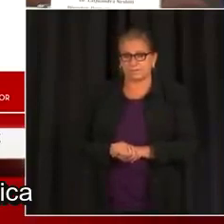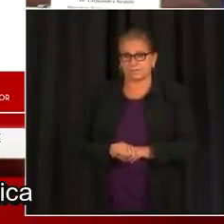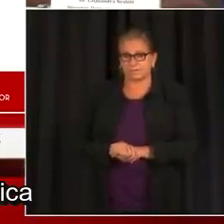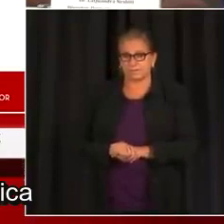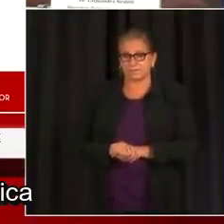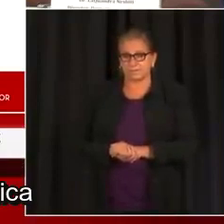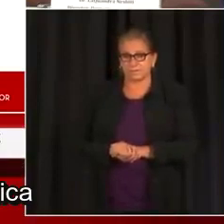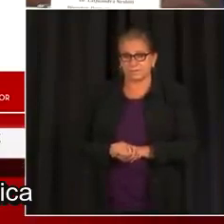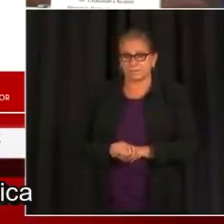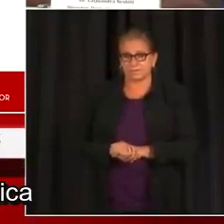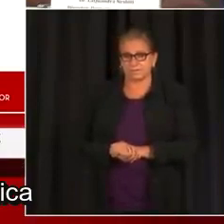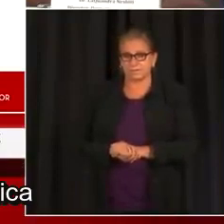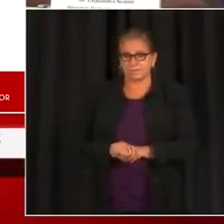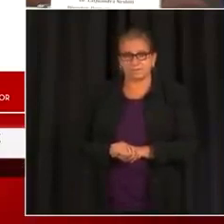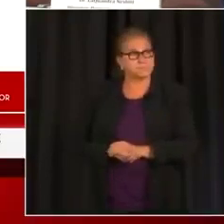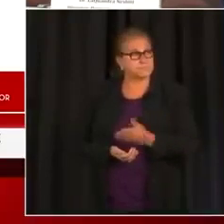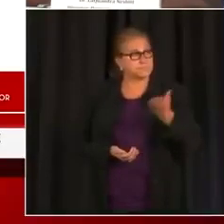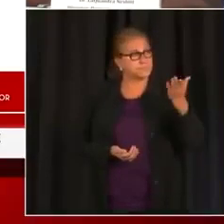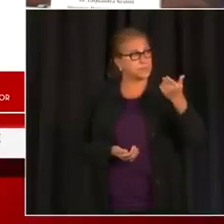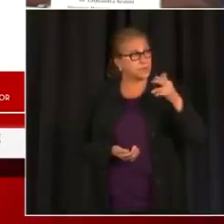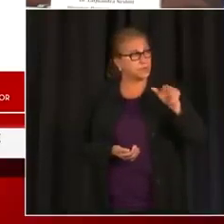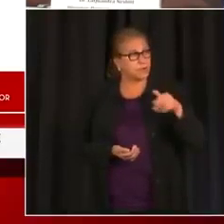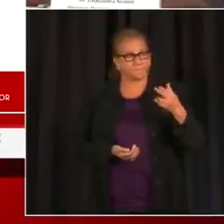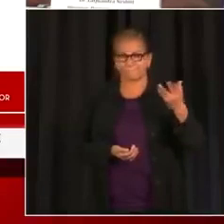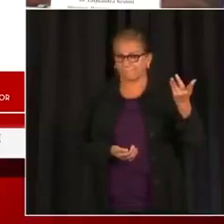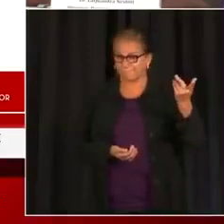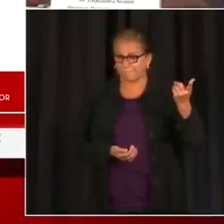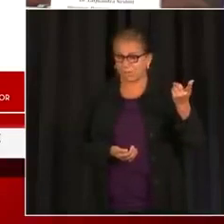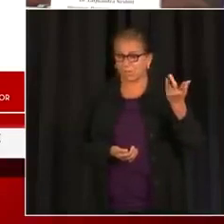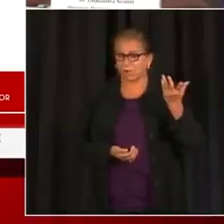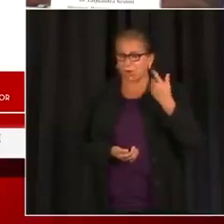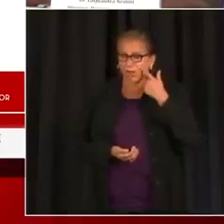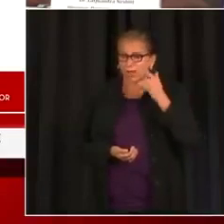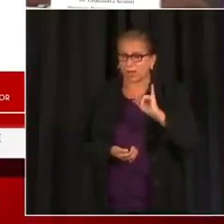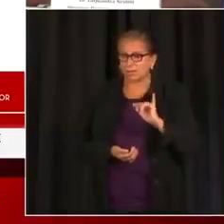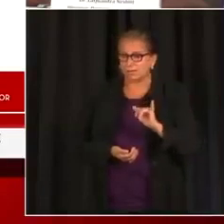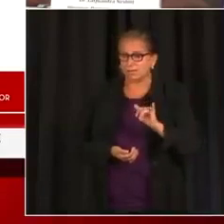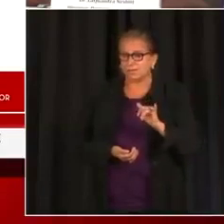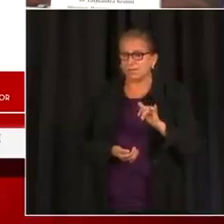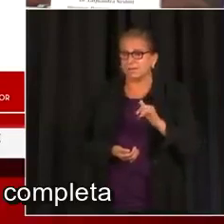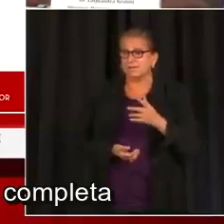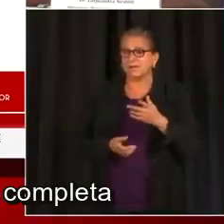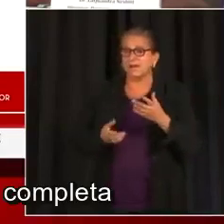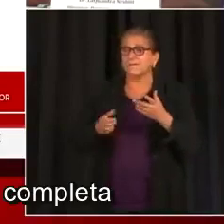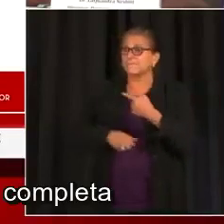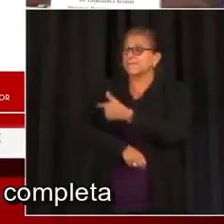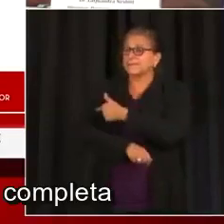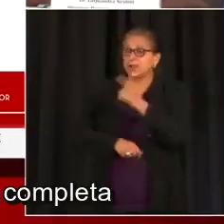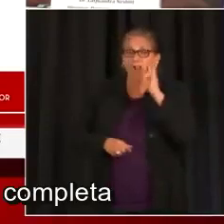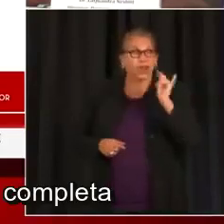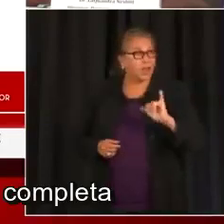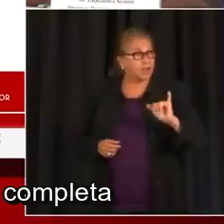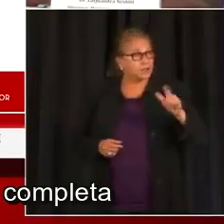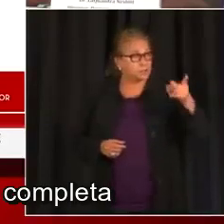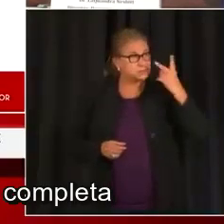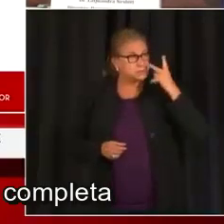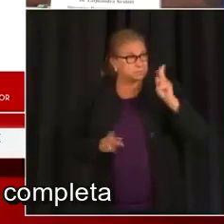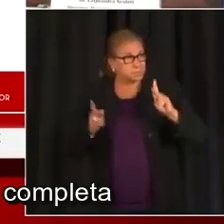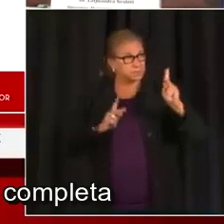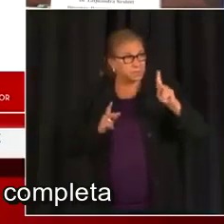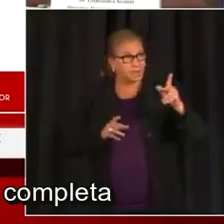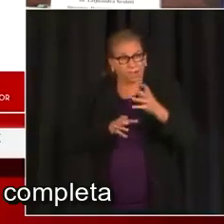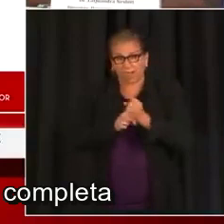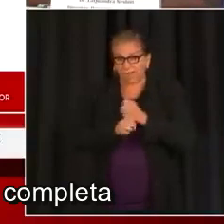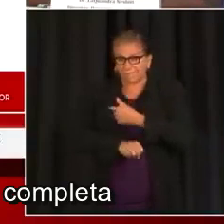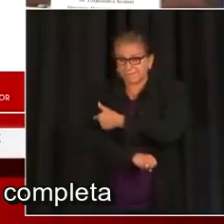Aquí hemos proporcionado una gráfica de esa cobertura en el distrito de Colombia. Como se ve, la cobertura completa para